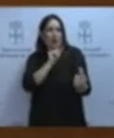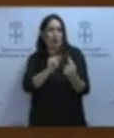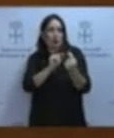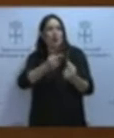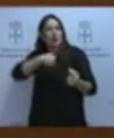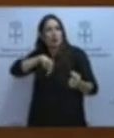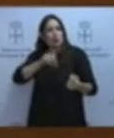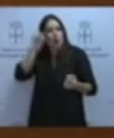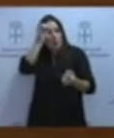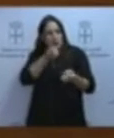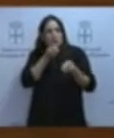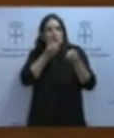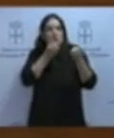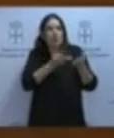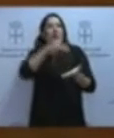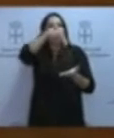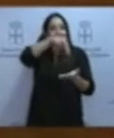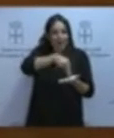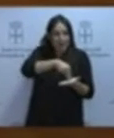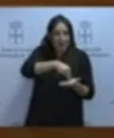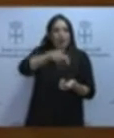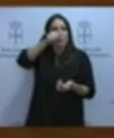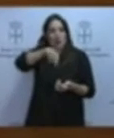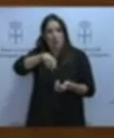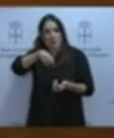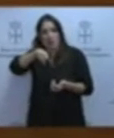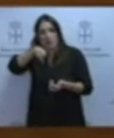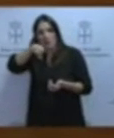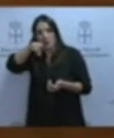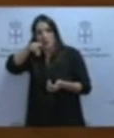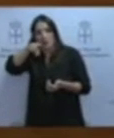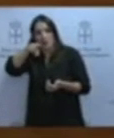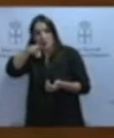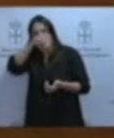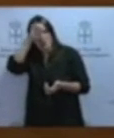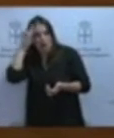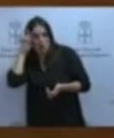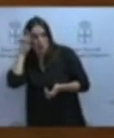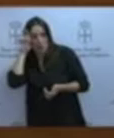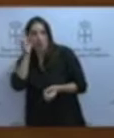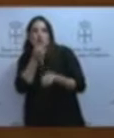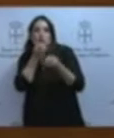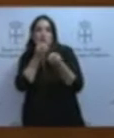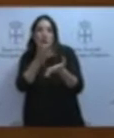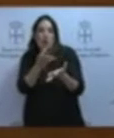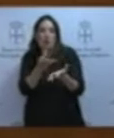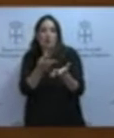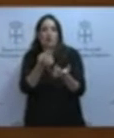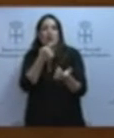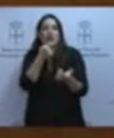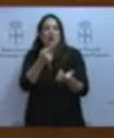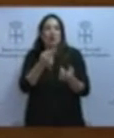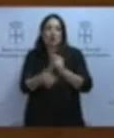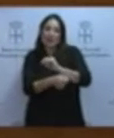nuestra postura aquí y en el Congreso de los Diputados sobre cuáles creemos que deben ser las medidas para salvar la